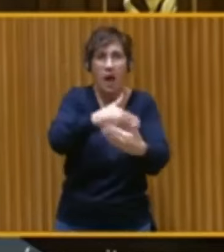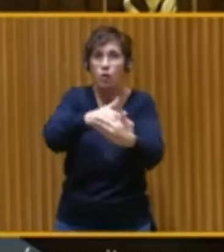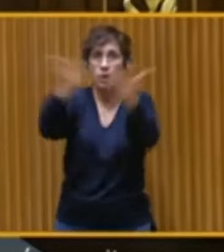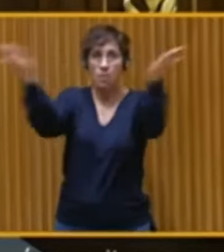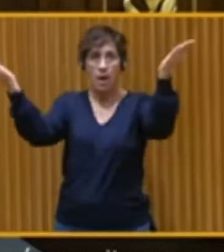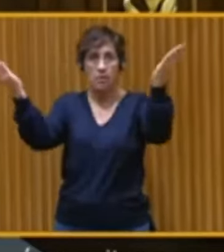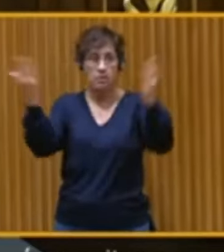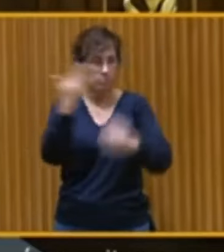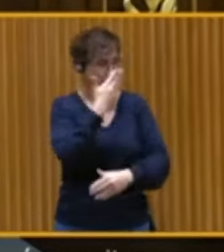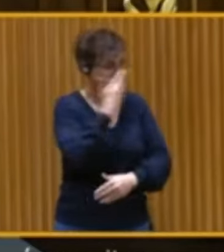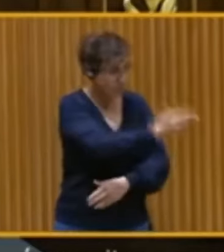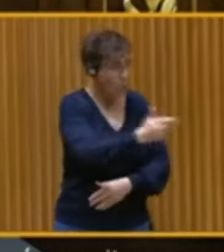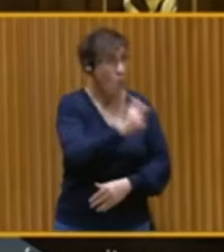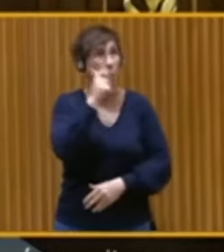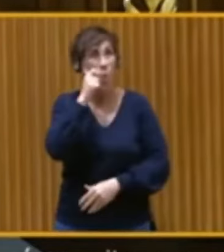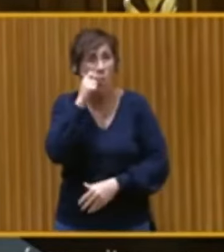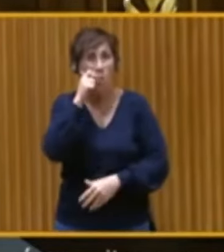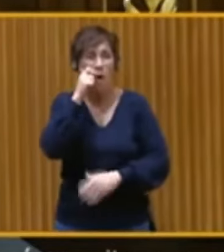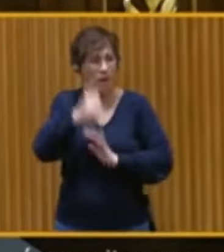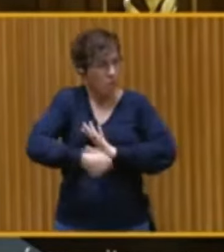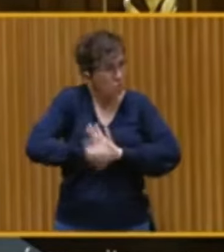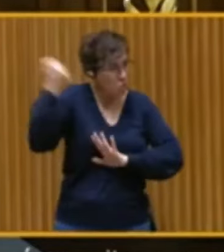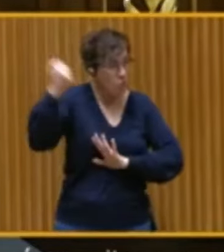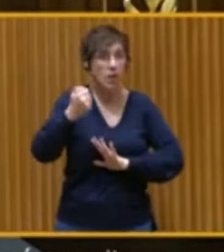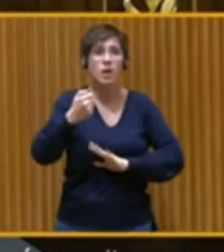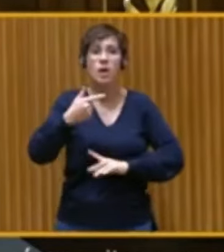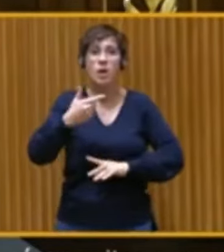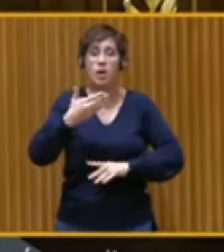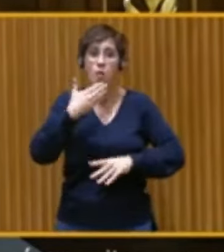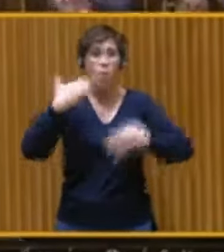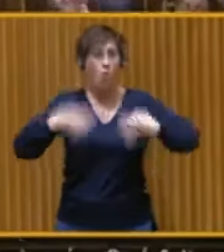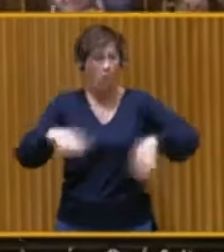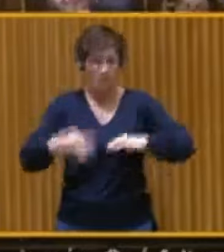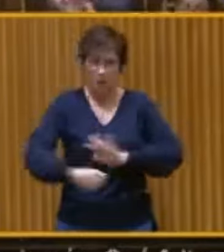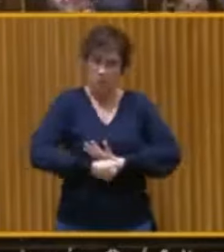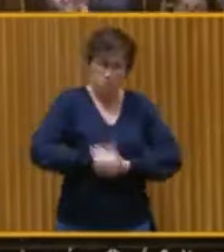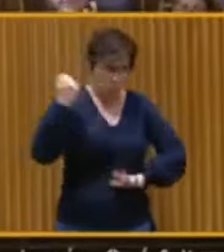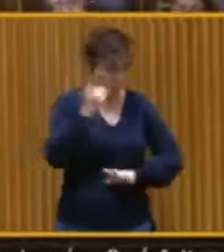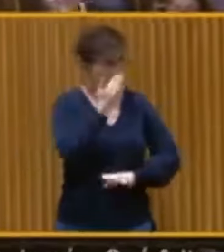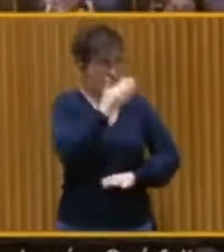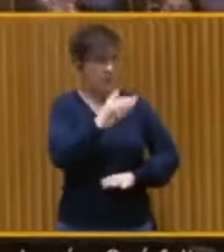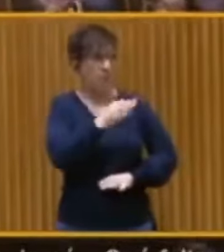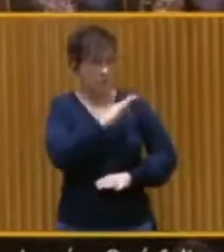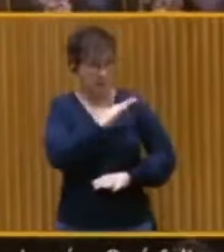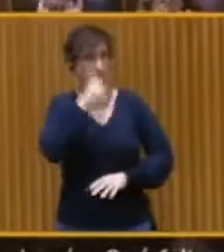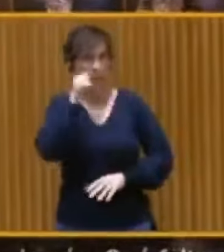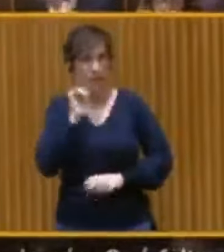de humanidad y qué falta de humildad, señor Sánchez! Hasta en esto.